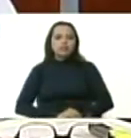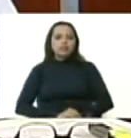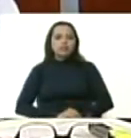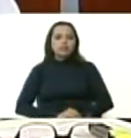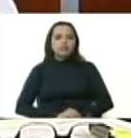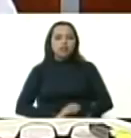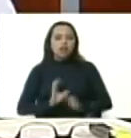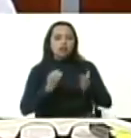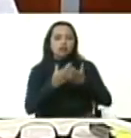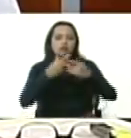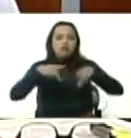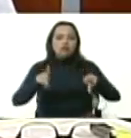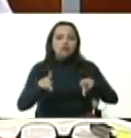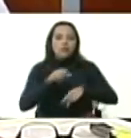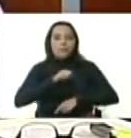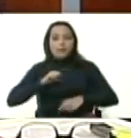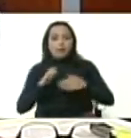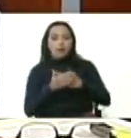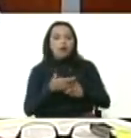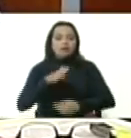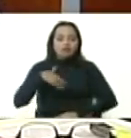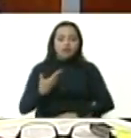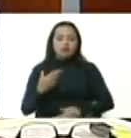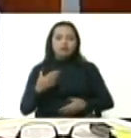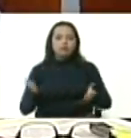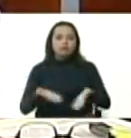público y privado se anima a su consolidación